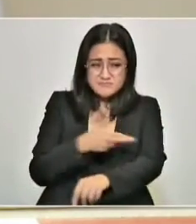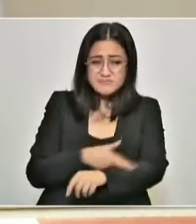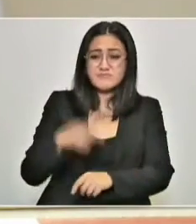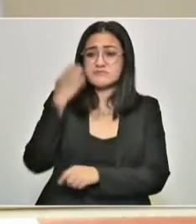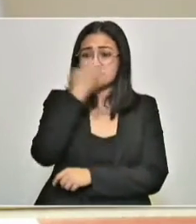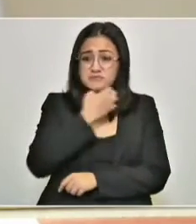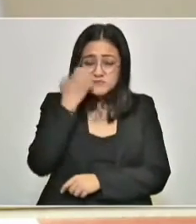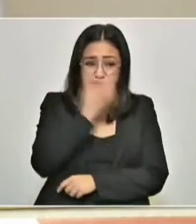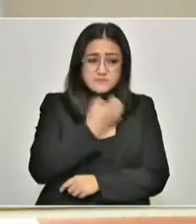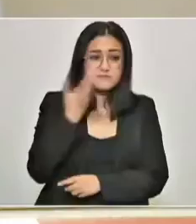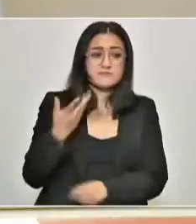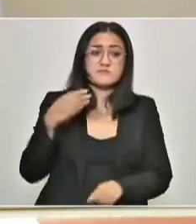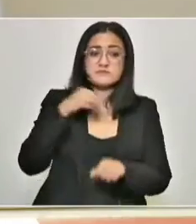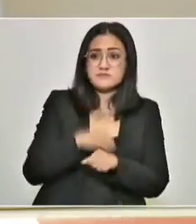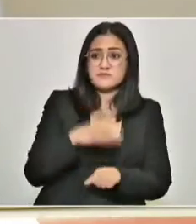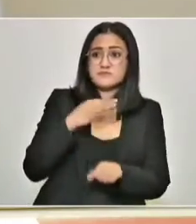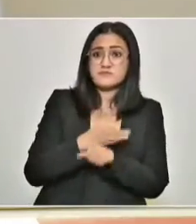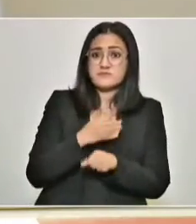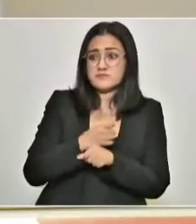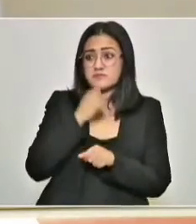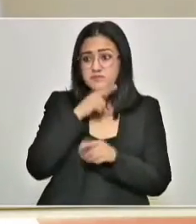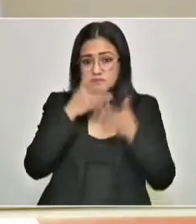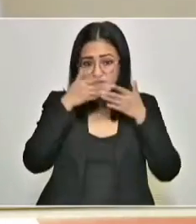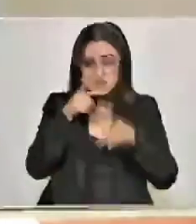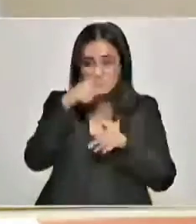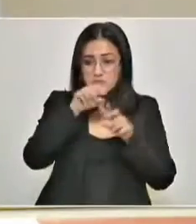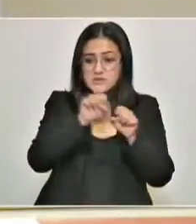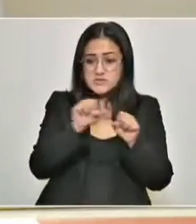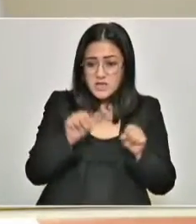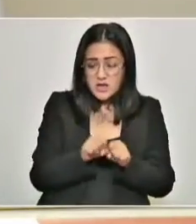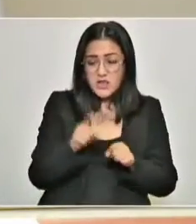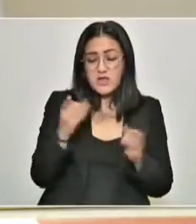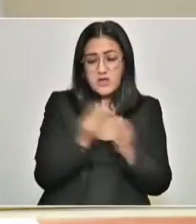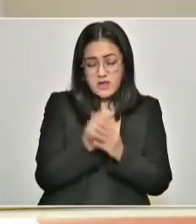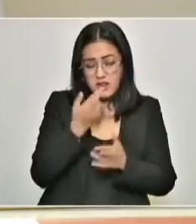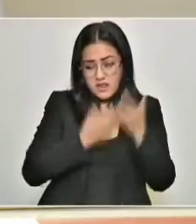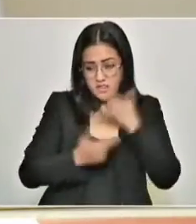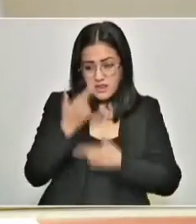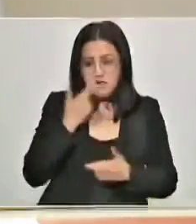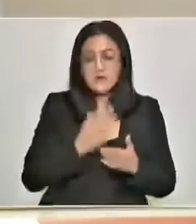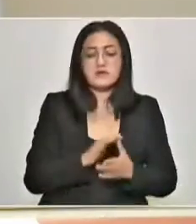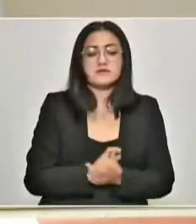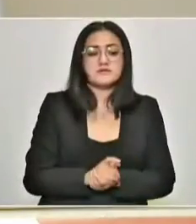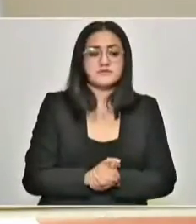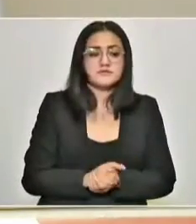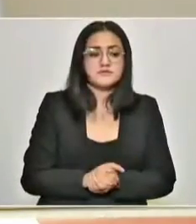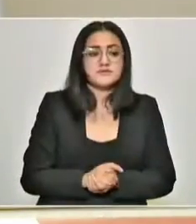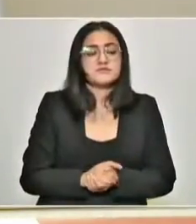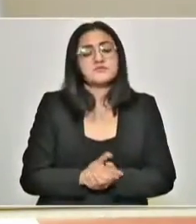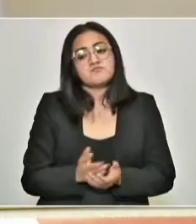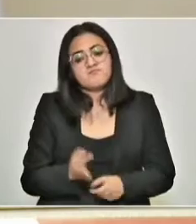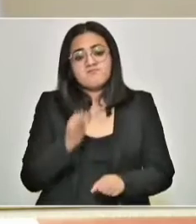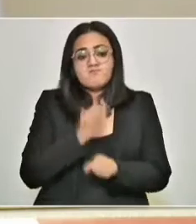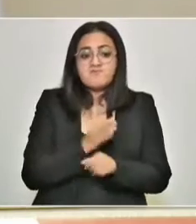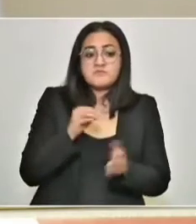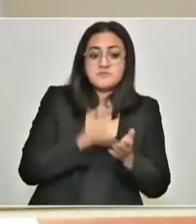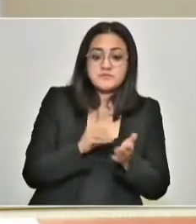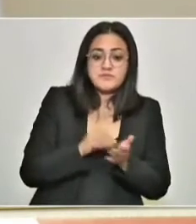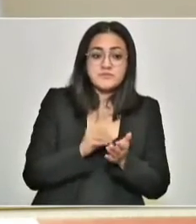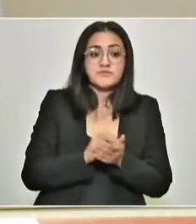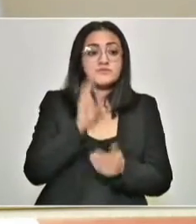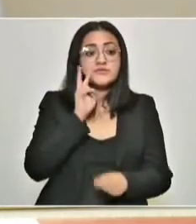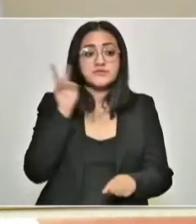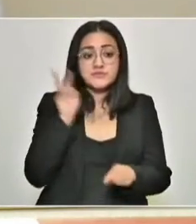poniendo condiciones adecuadas para el regreso a clases. Y vamos a mantener un nivel de